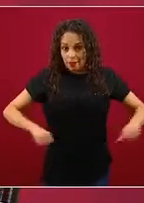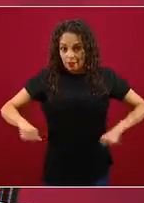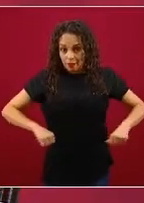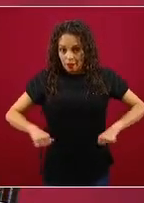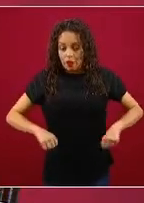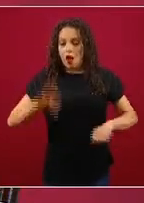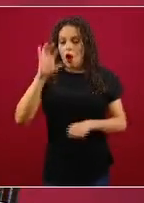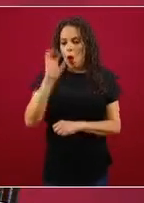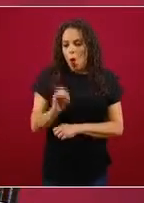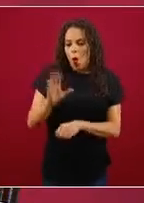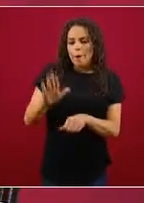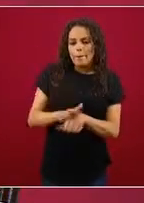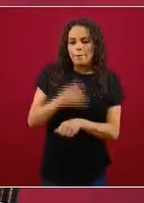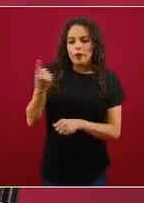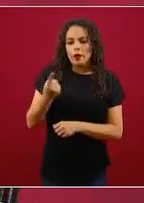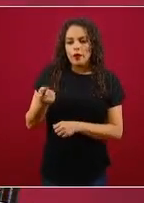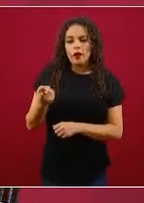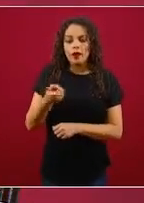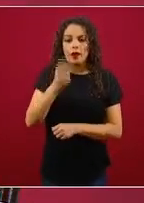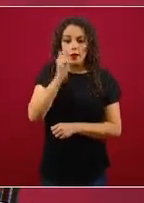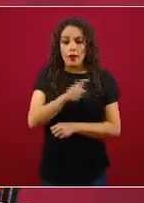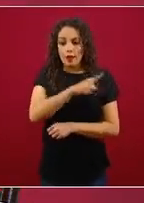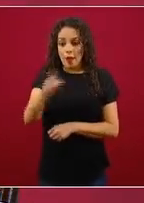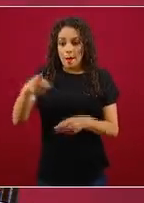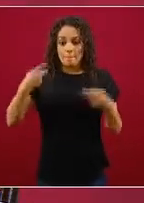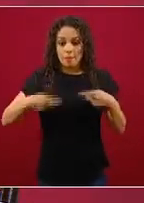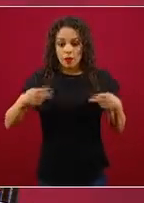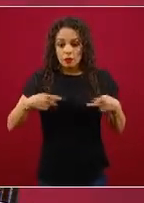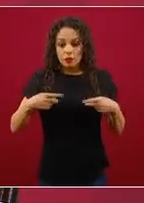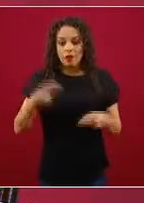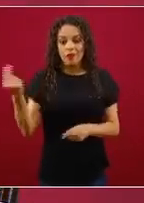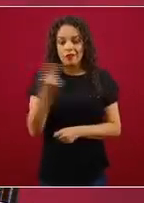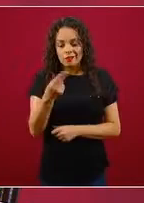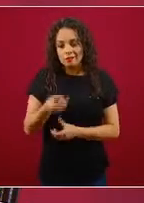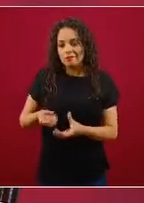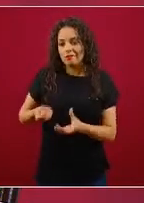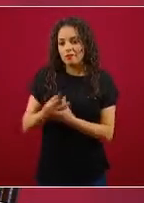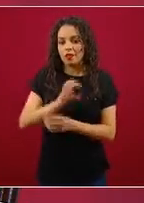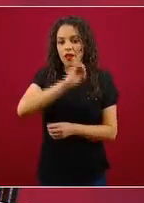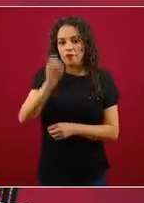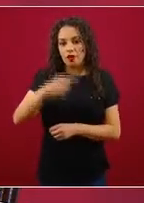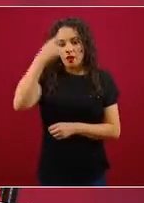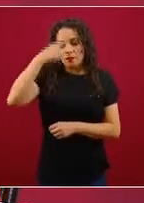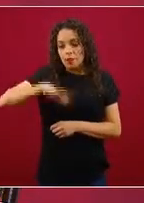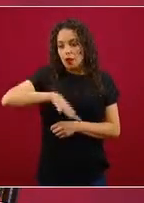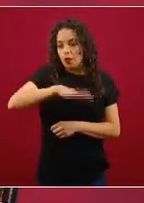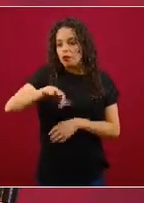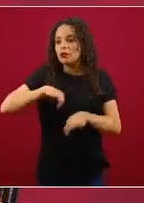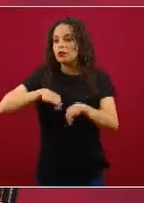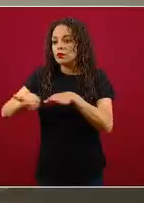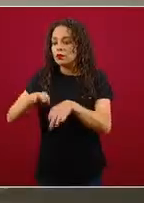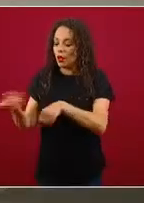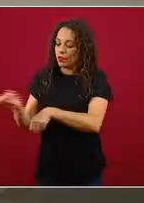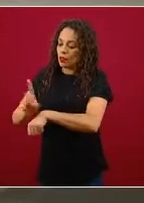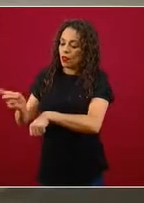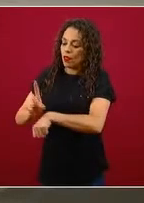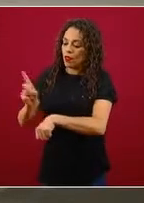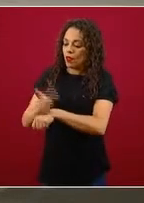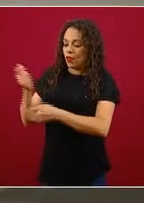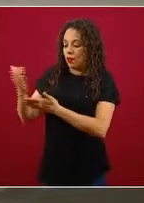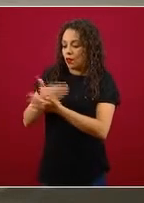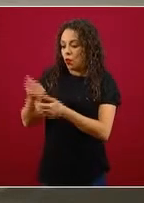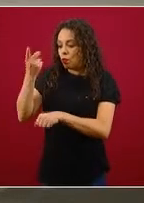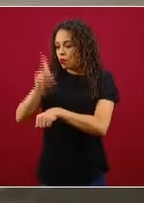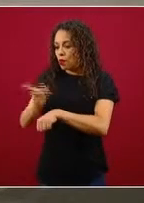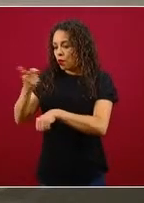de esas personas nos obligan a salir a buscar el día a día para poder sobrevivir,